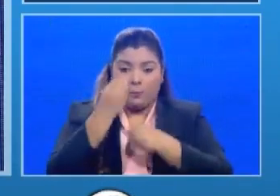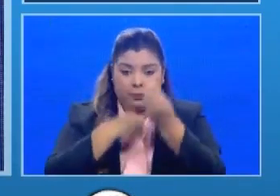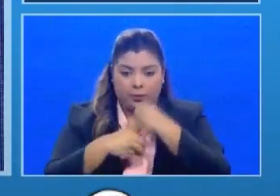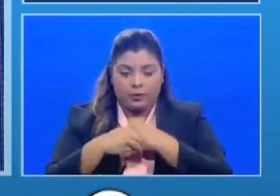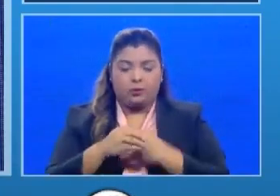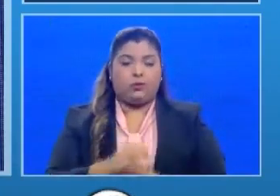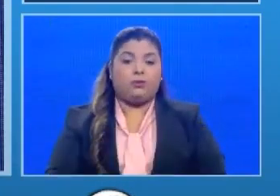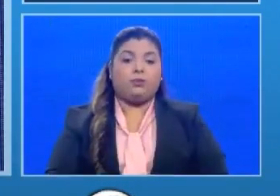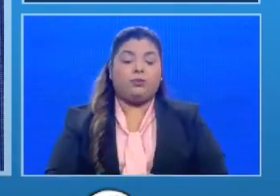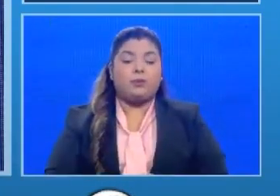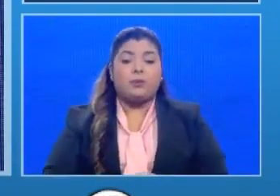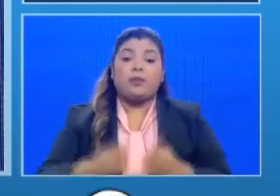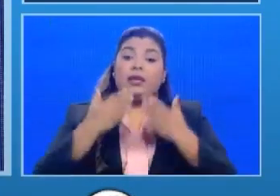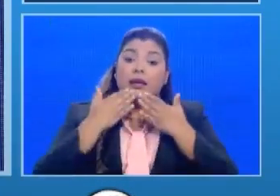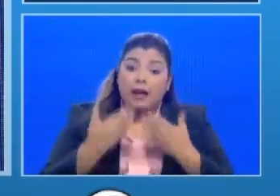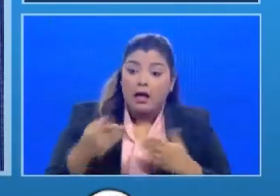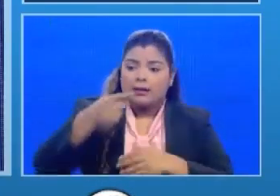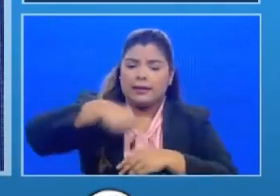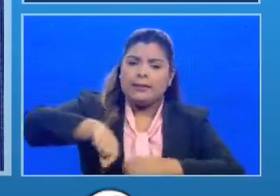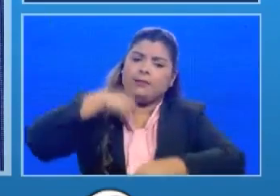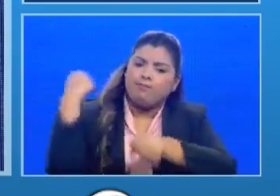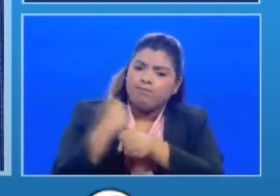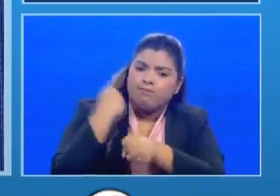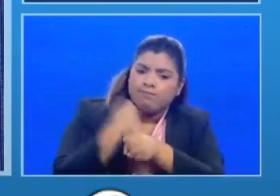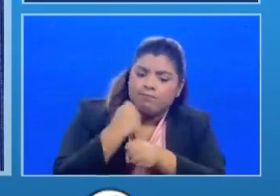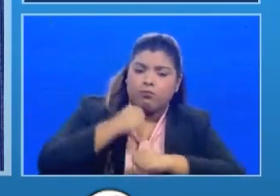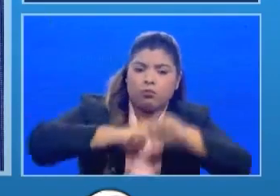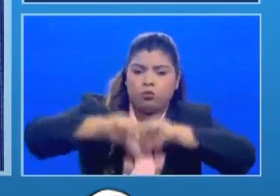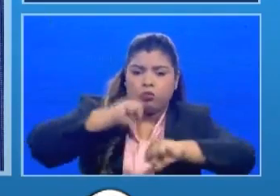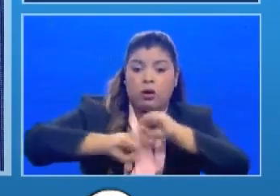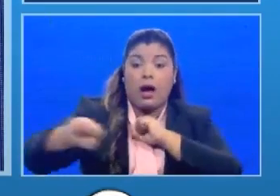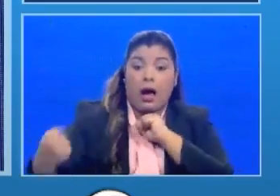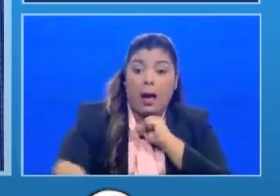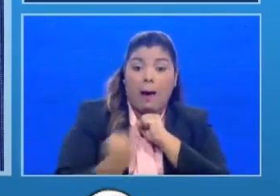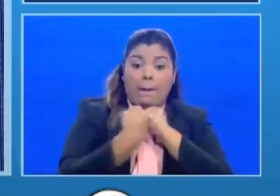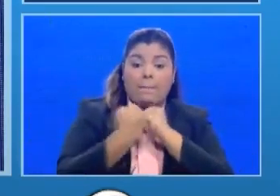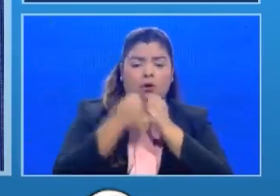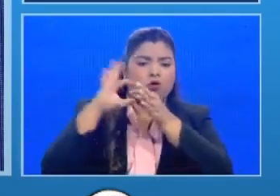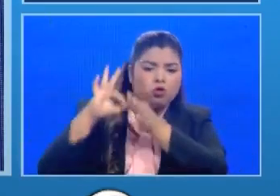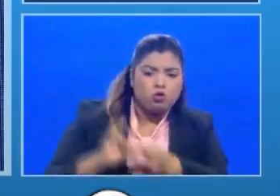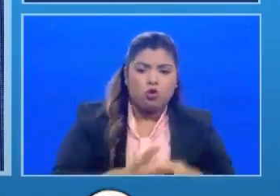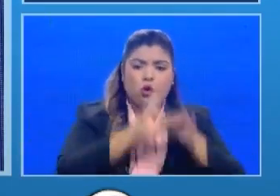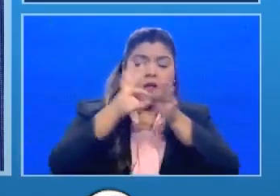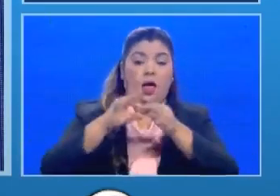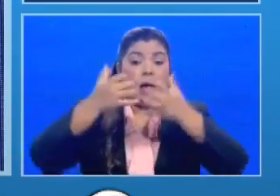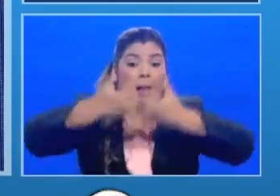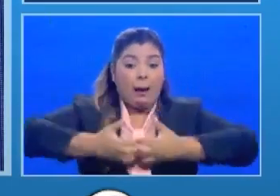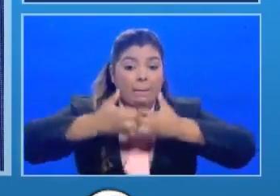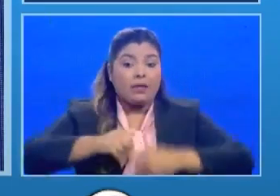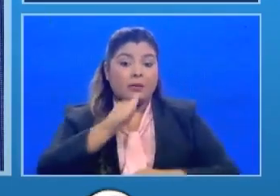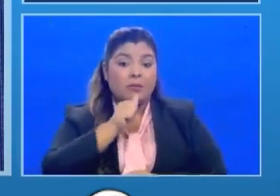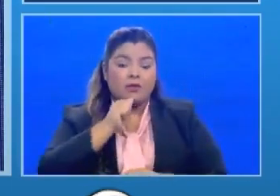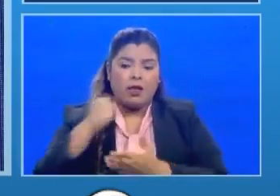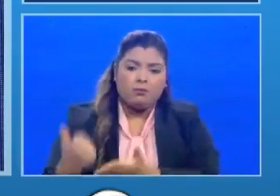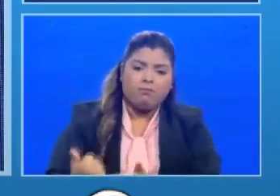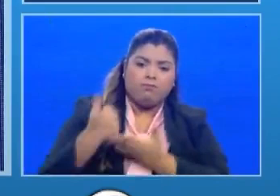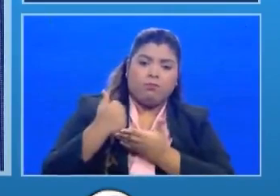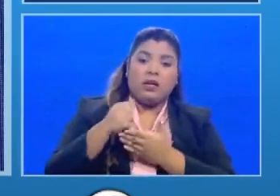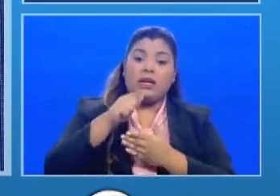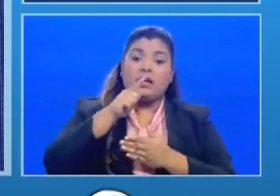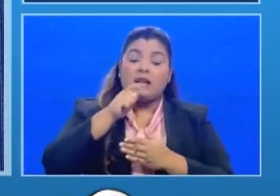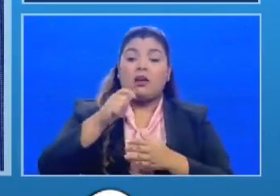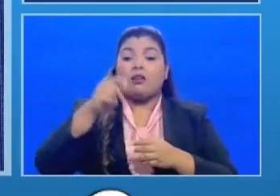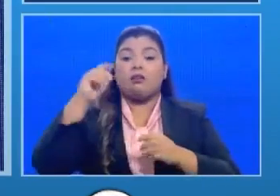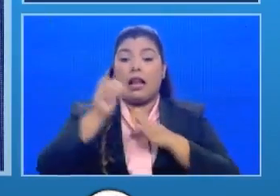gracias a esas gestiones y sobre todo al apoyo solidario de la empresa privada encabezada por nuestros